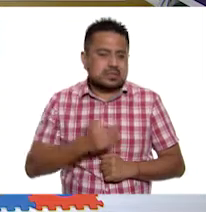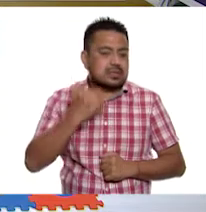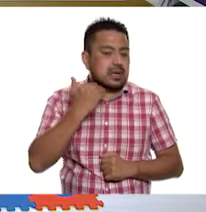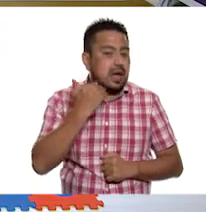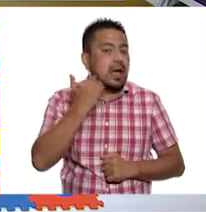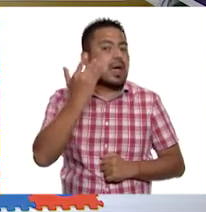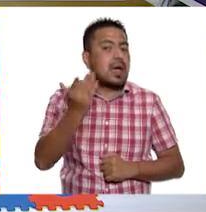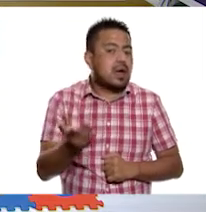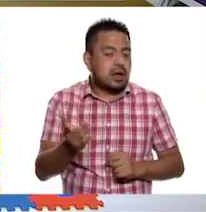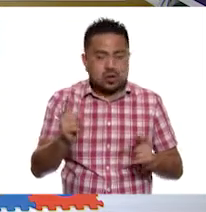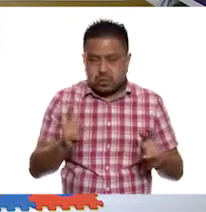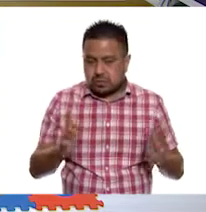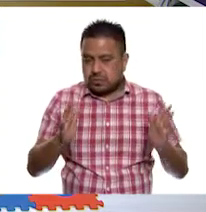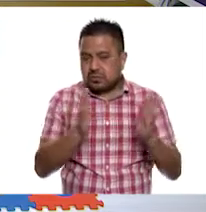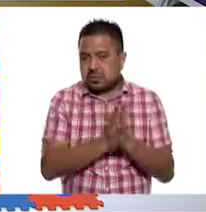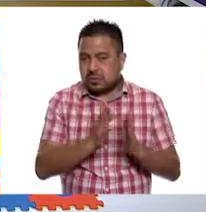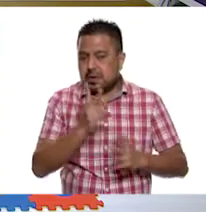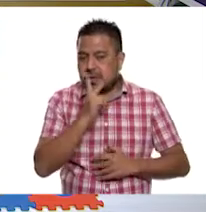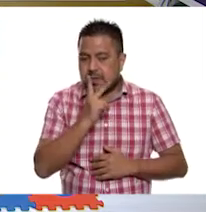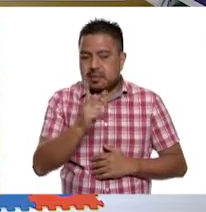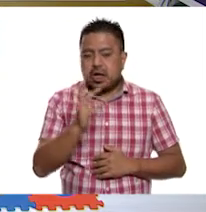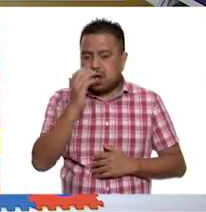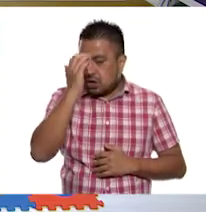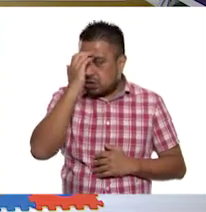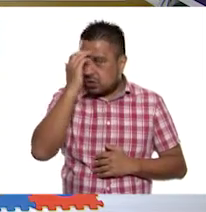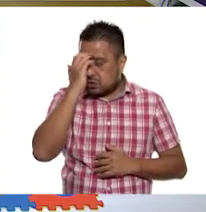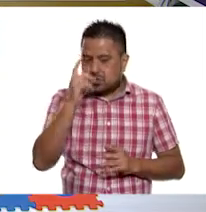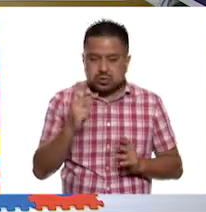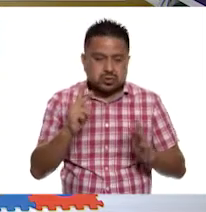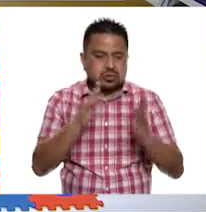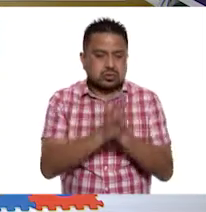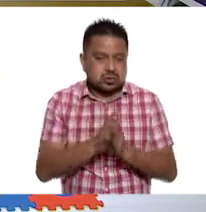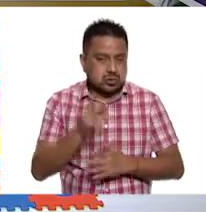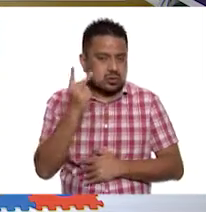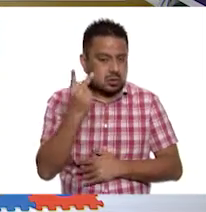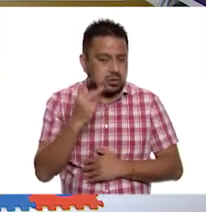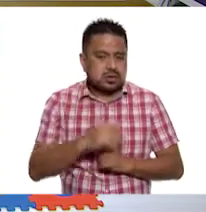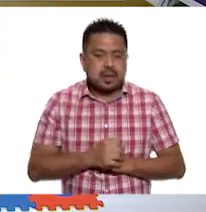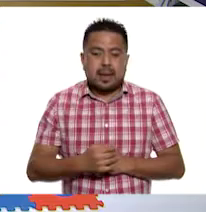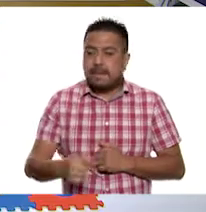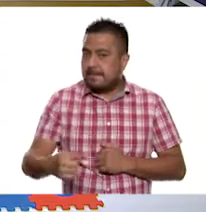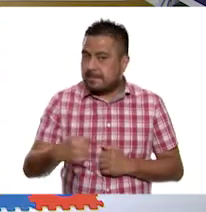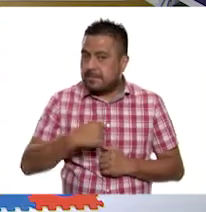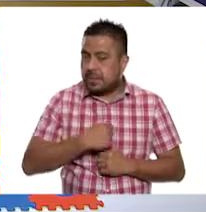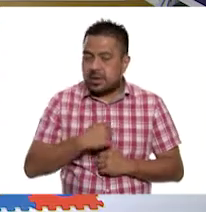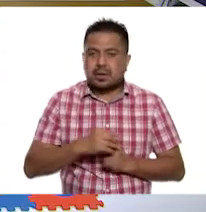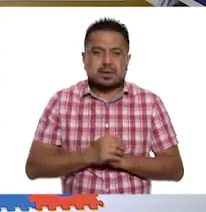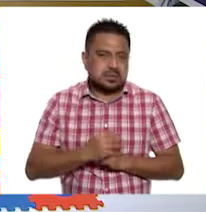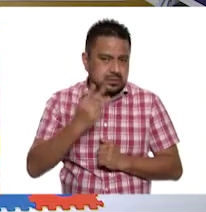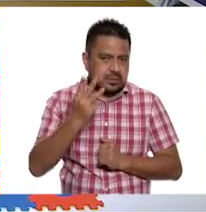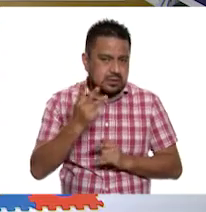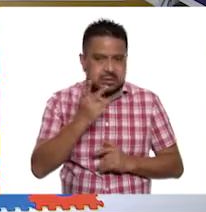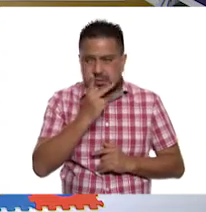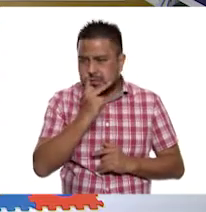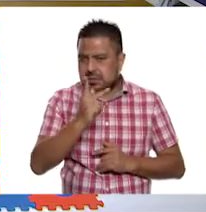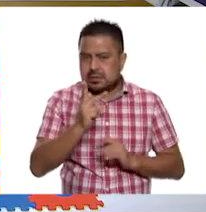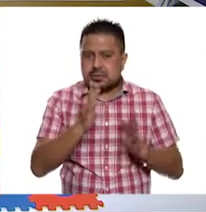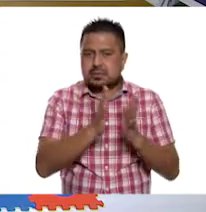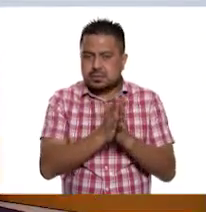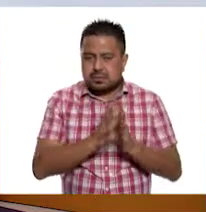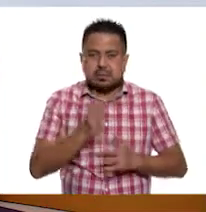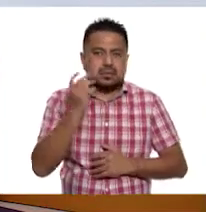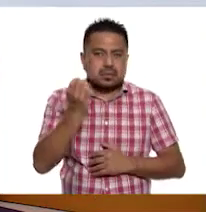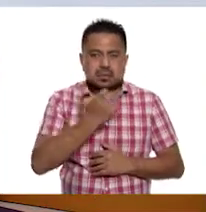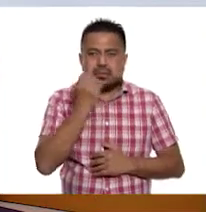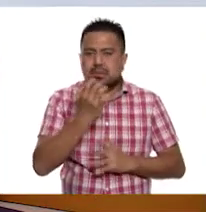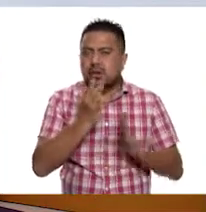Quiero una palabra, conocer, dos palabras, mi, tres palabras, escuela,